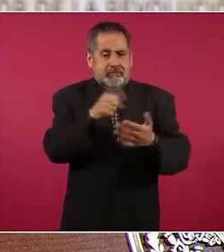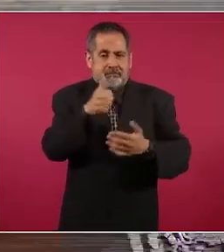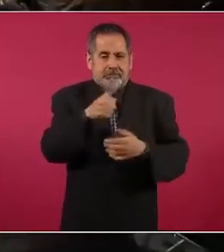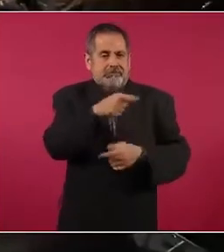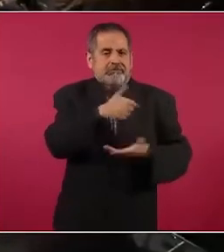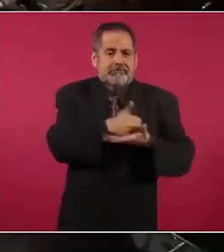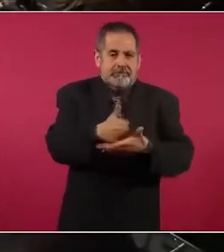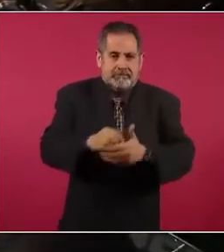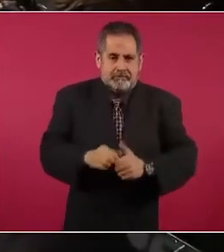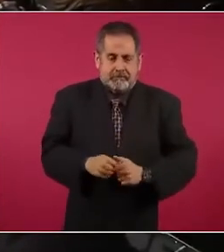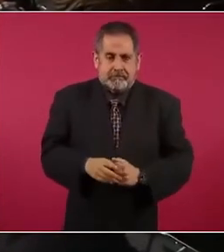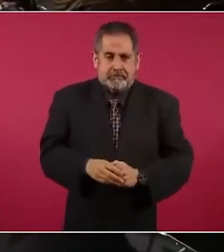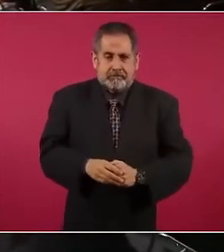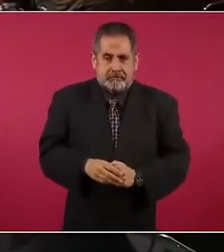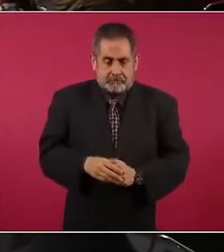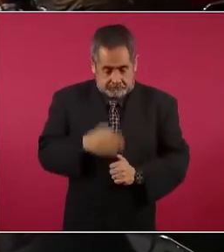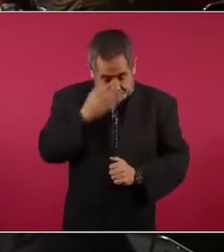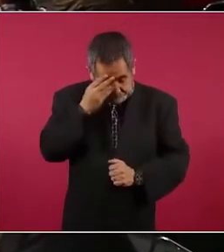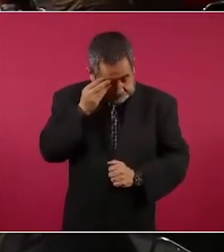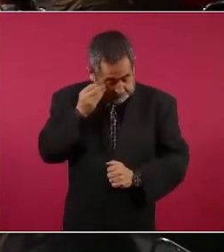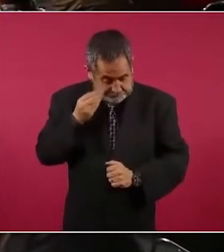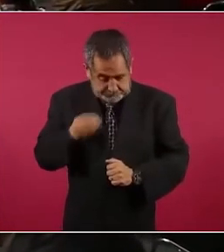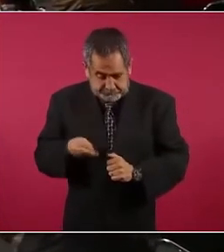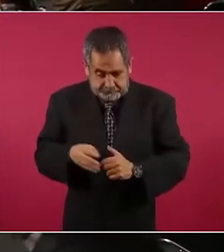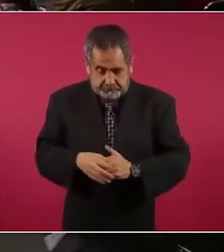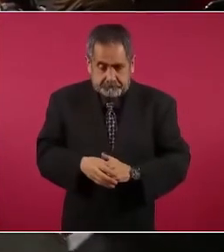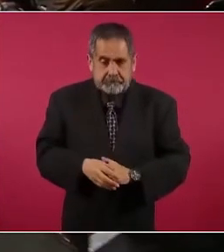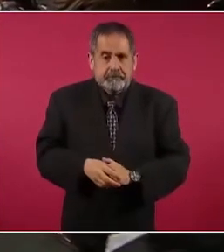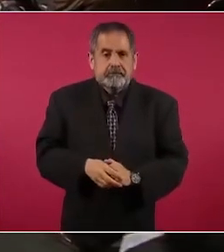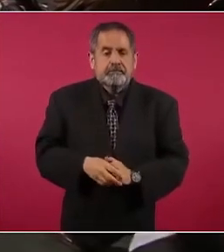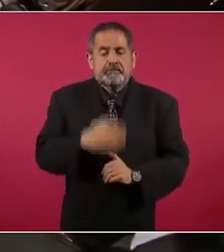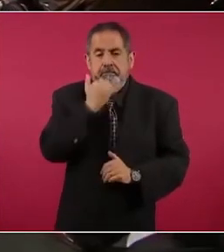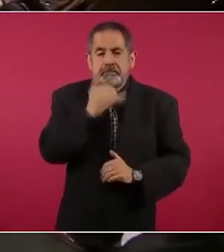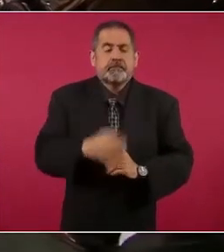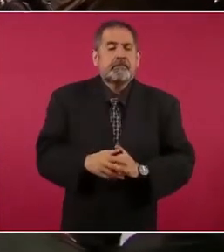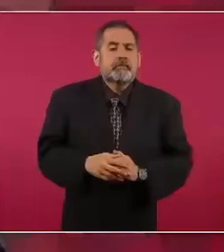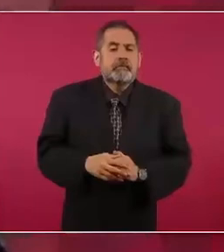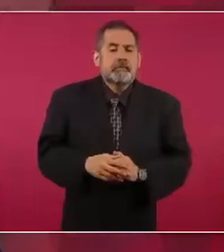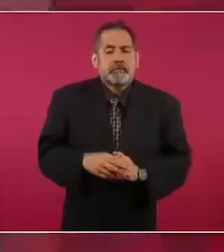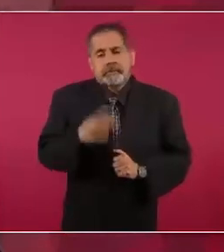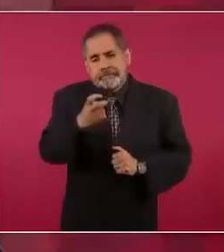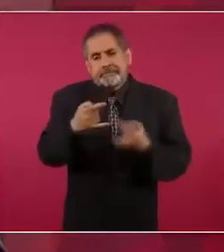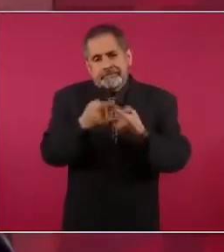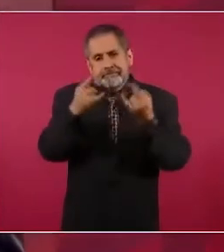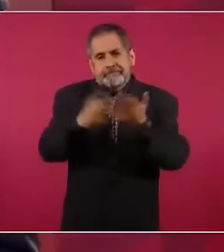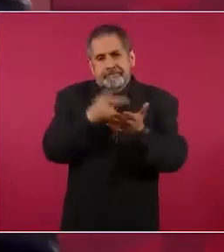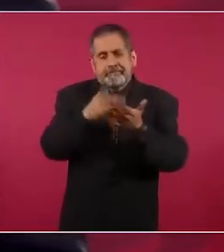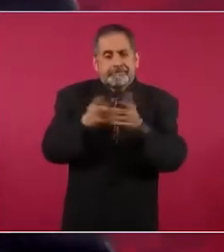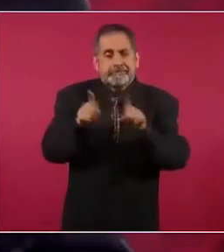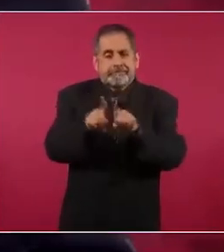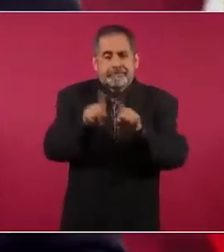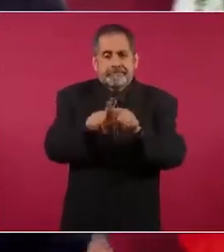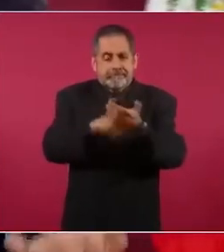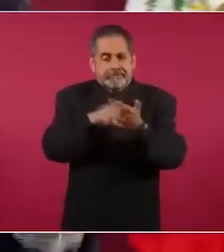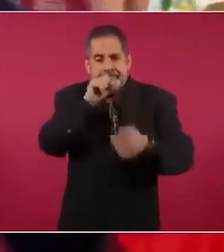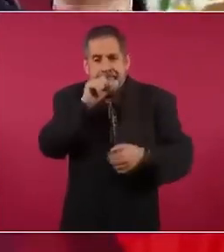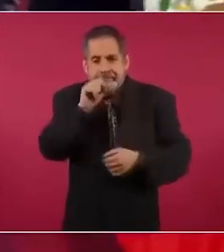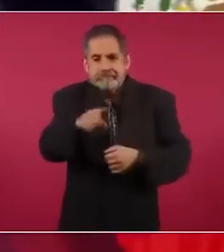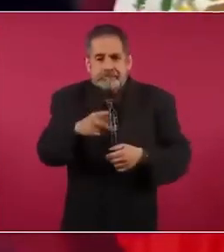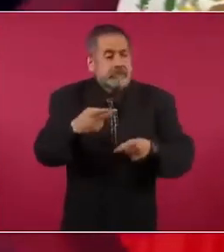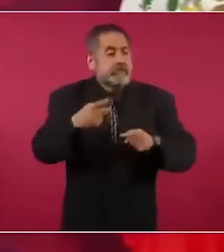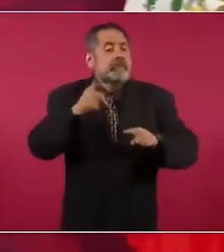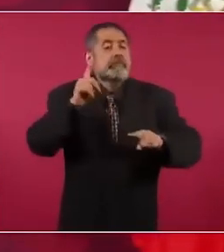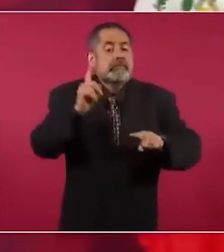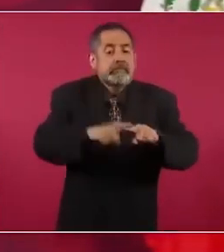Y así muchos otros casos. Entonces, es interesante ver ahora quién